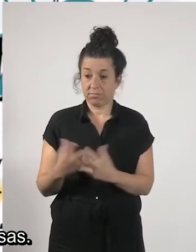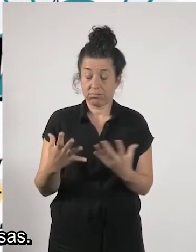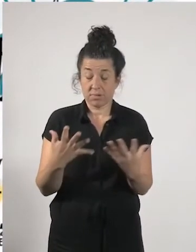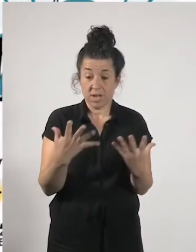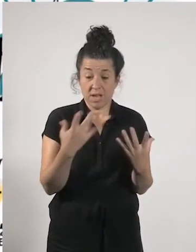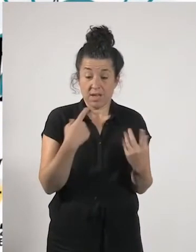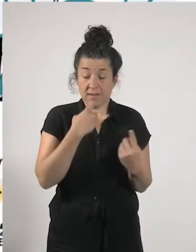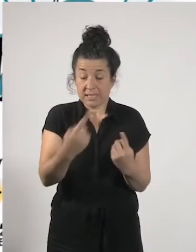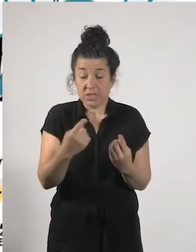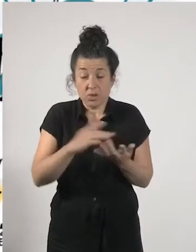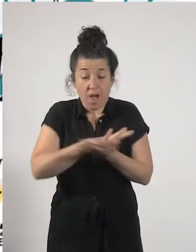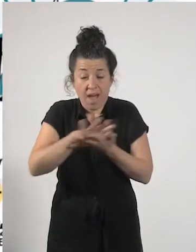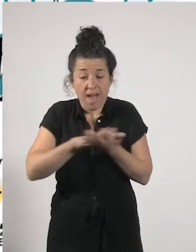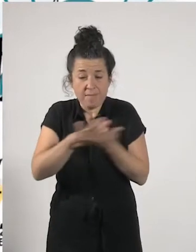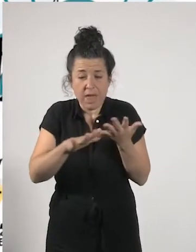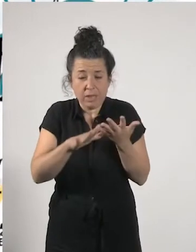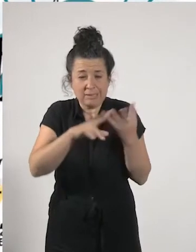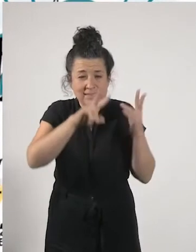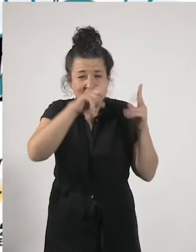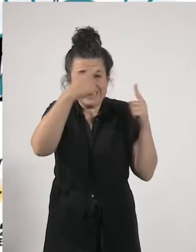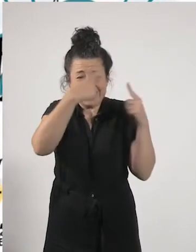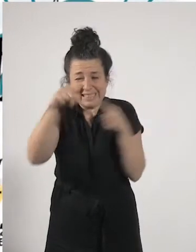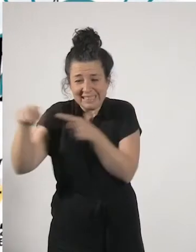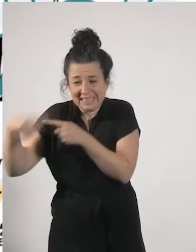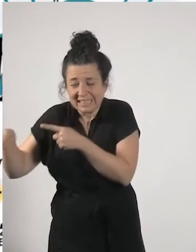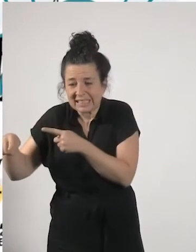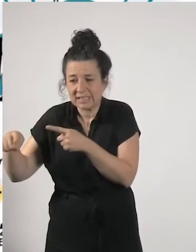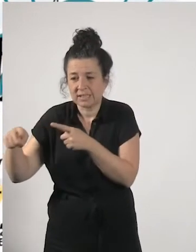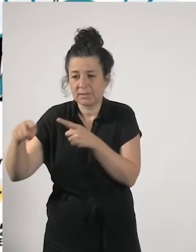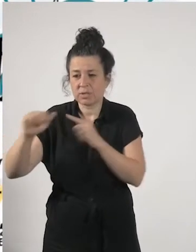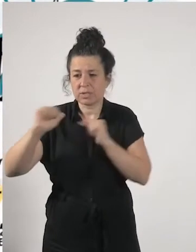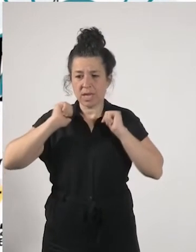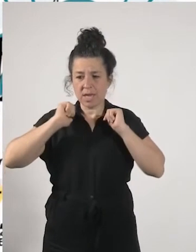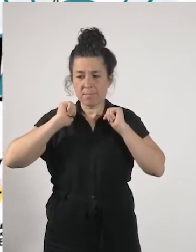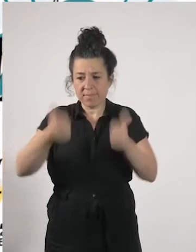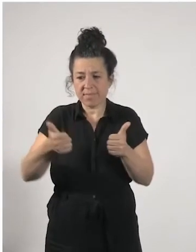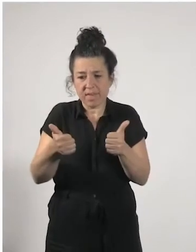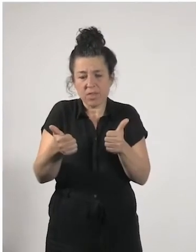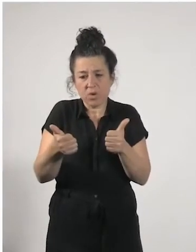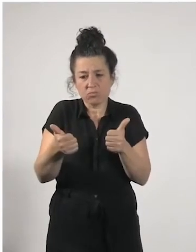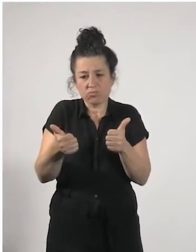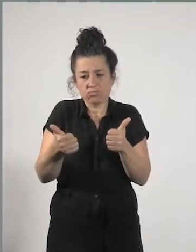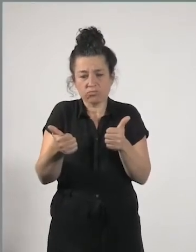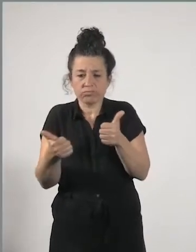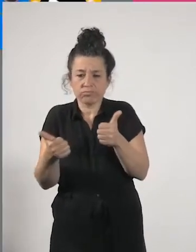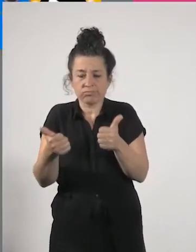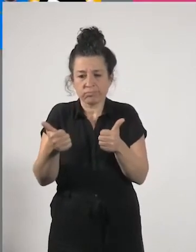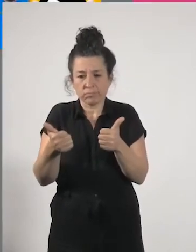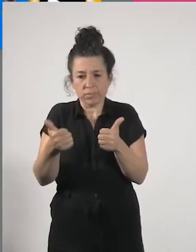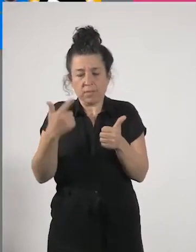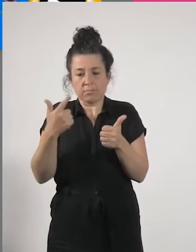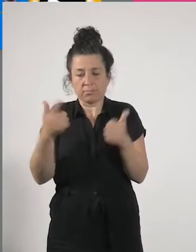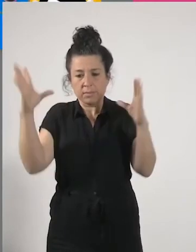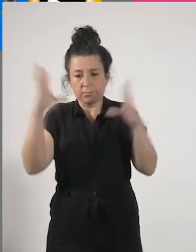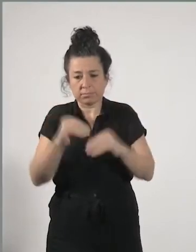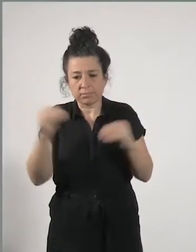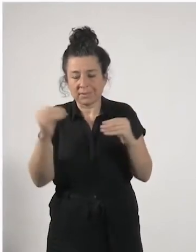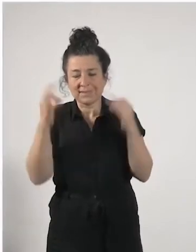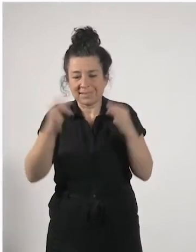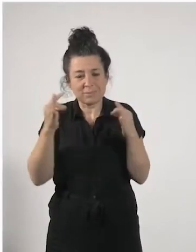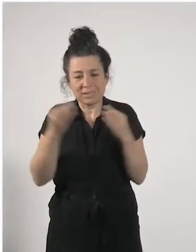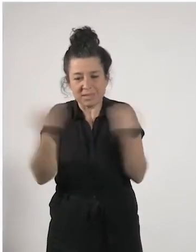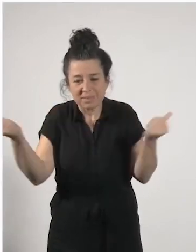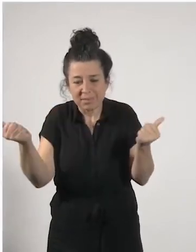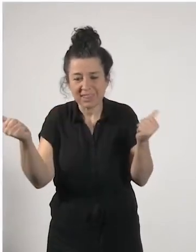cosas hemos partido de pues de esta se me ha oído siempre se va un